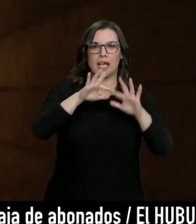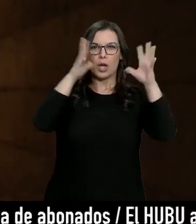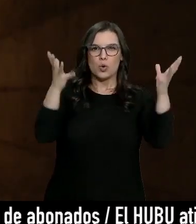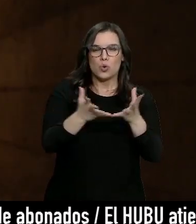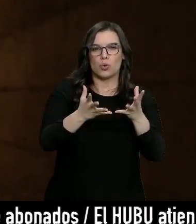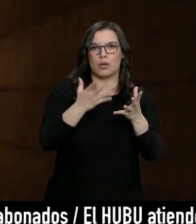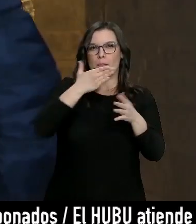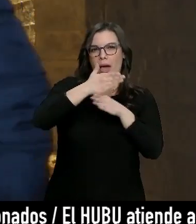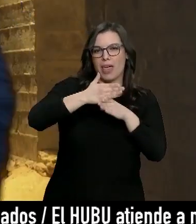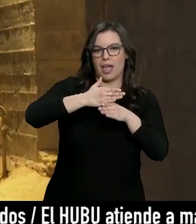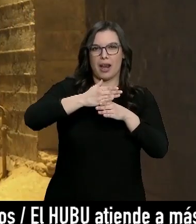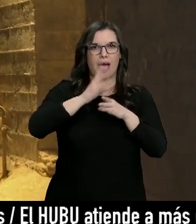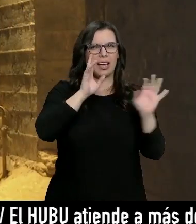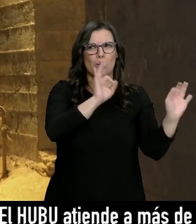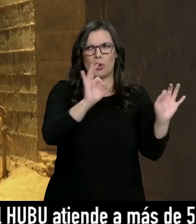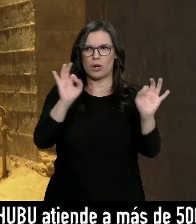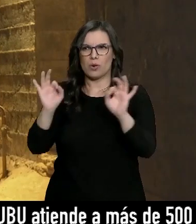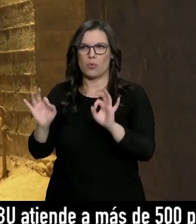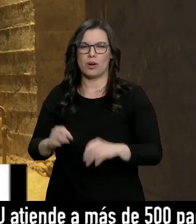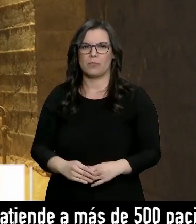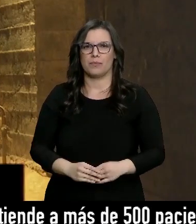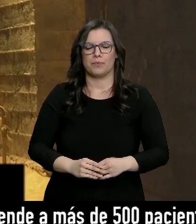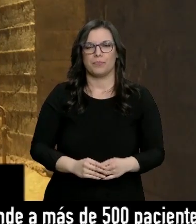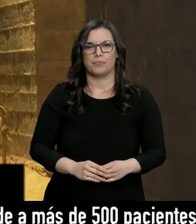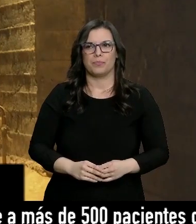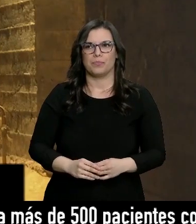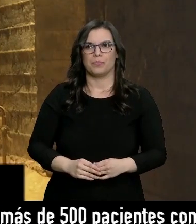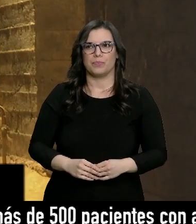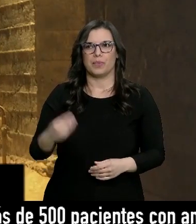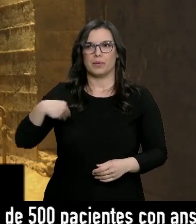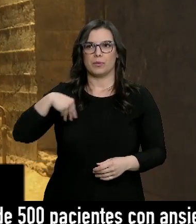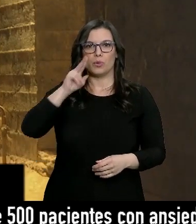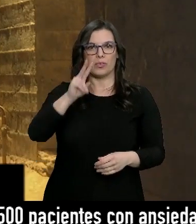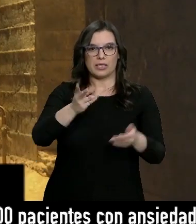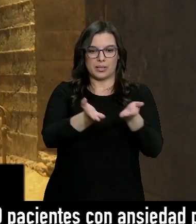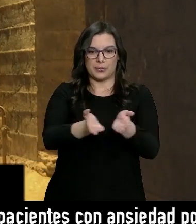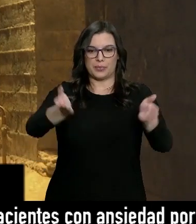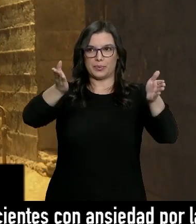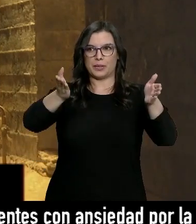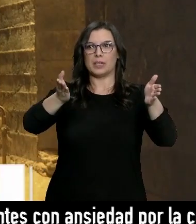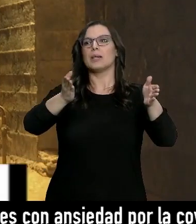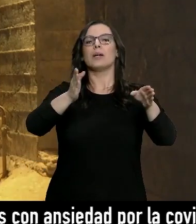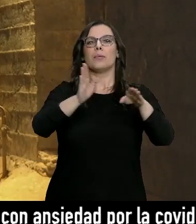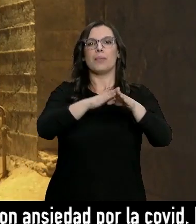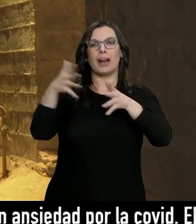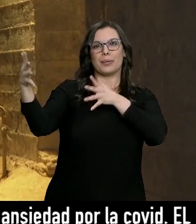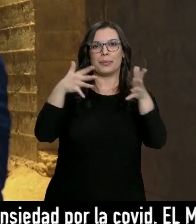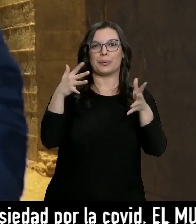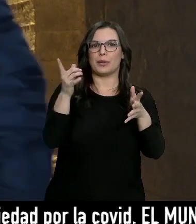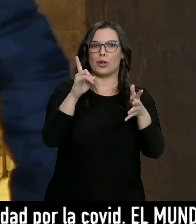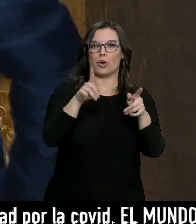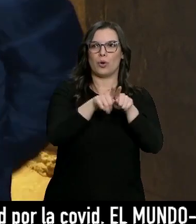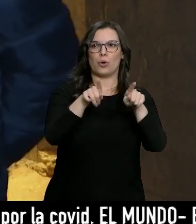roble americano. Por eso está picado, así esos, esos conos, para que no esté aquí a la intemperie, para